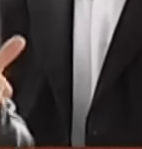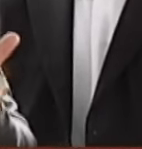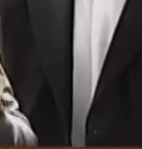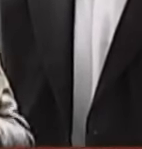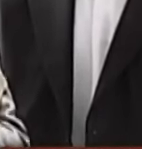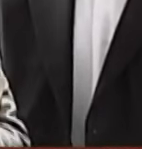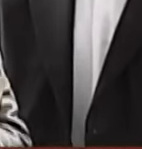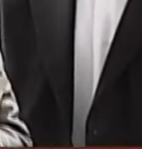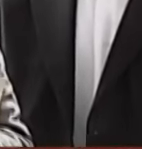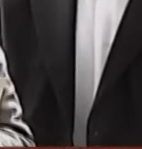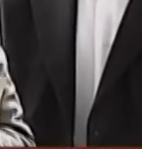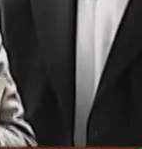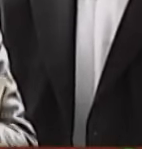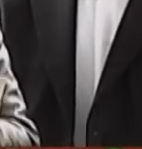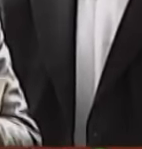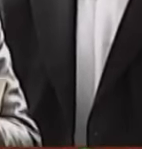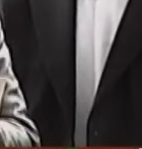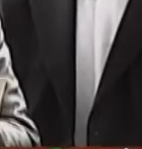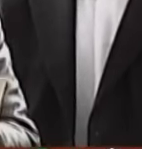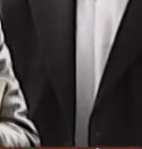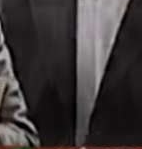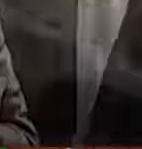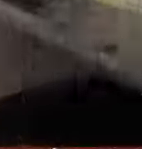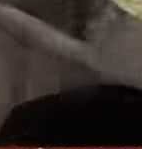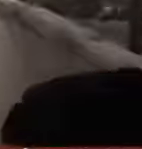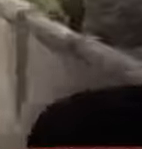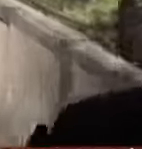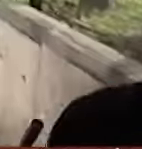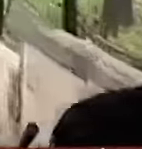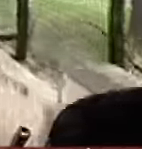economías al propio sistema de transporte